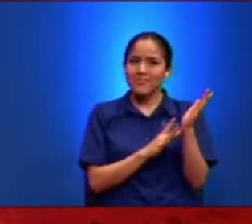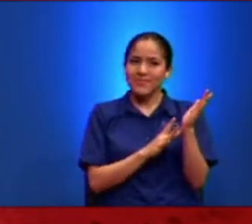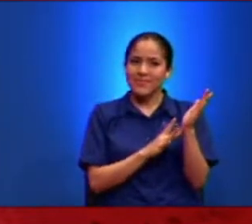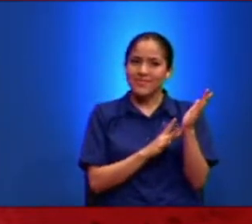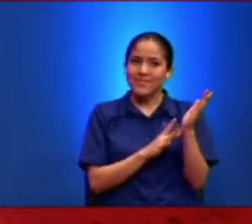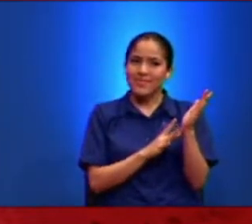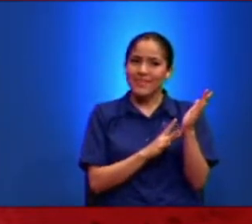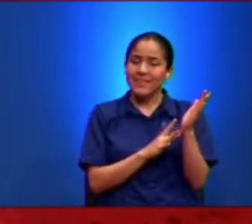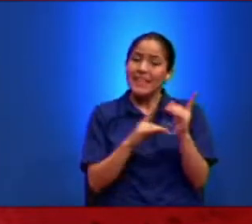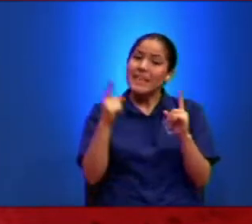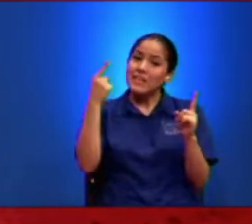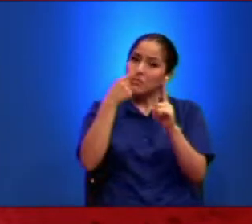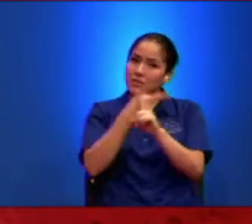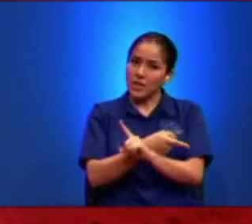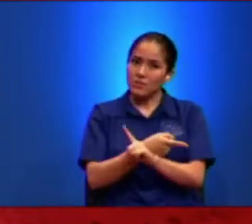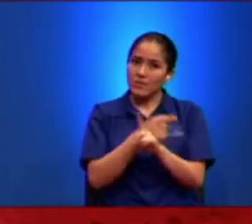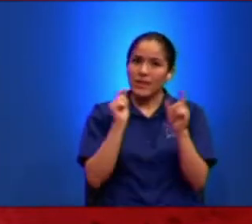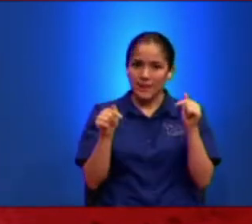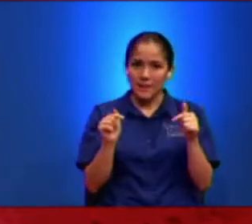Se Equivocó Acá